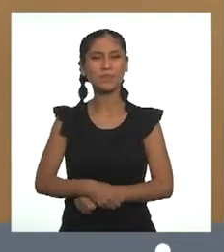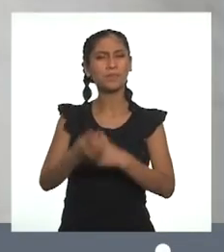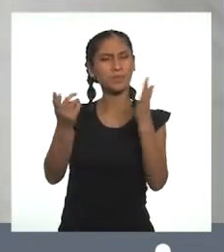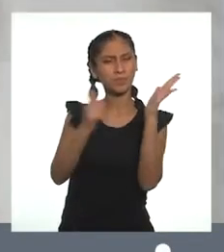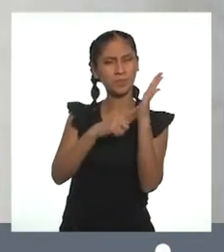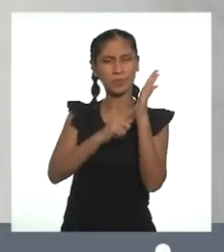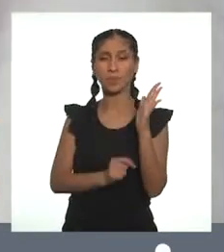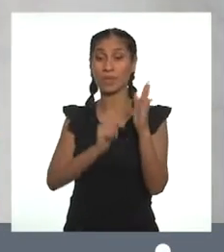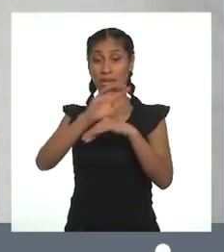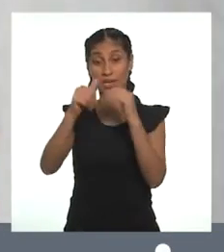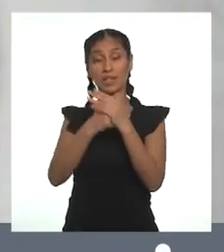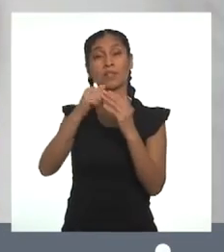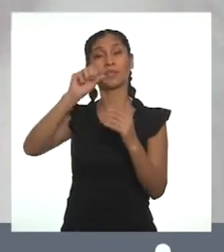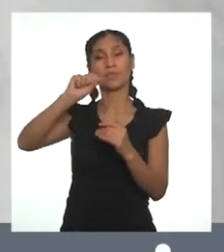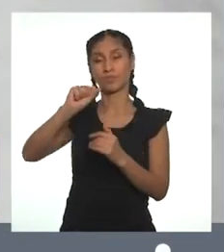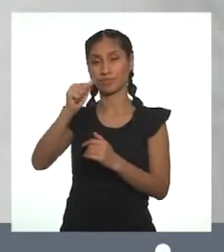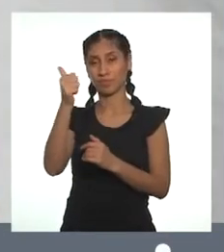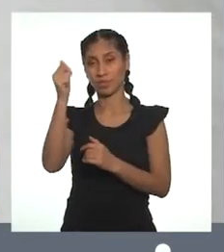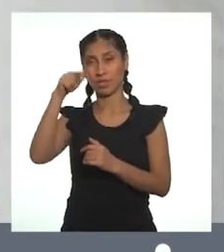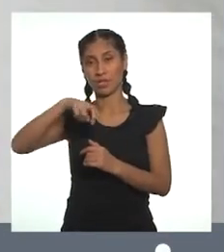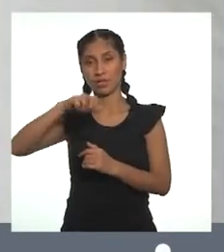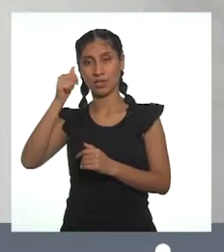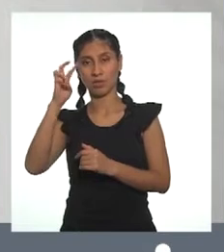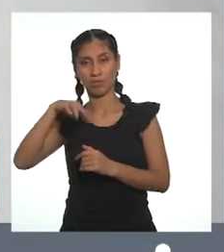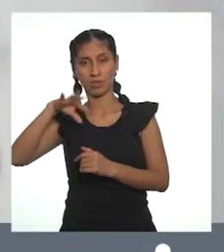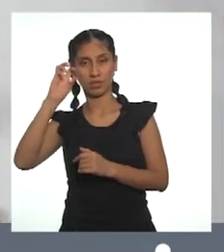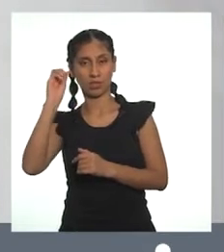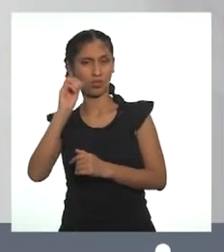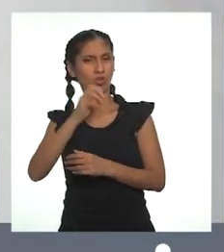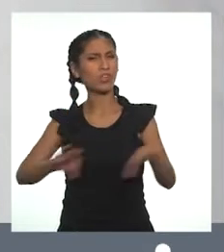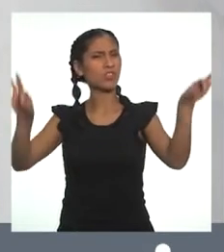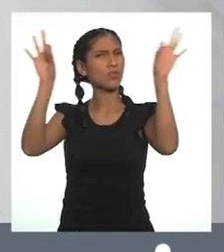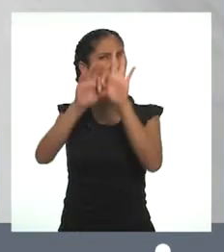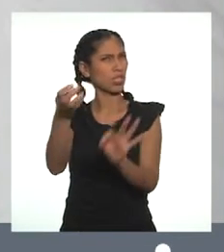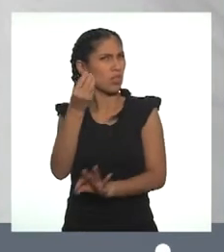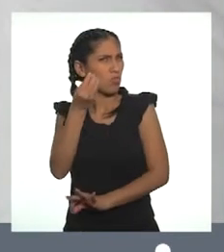gusto. ¿Por qué es importante el servicio de saneamiento?